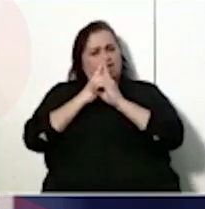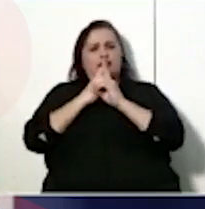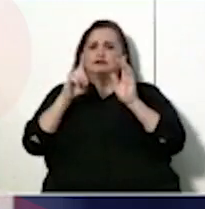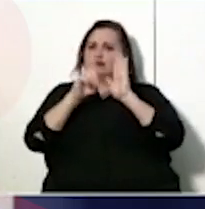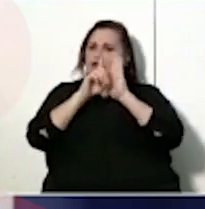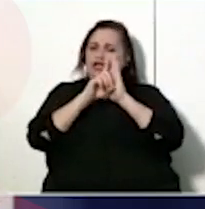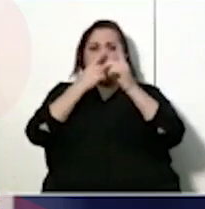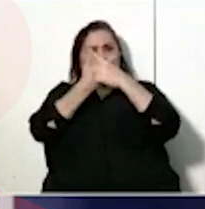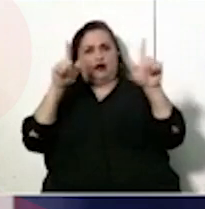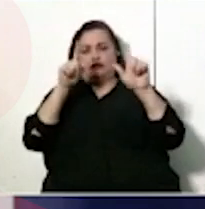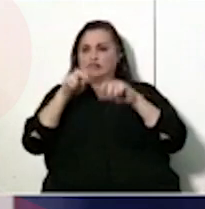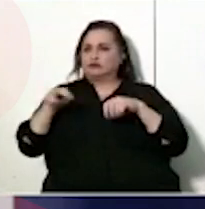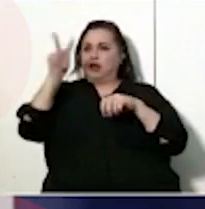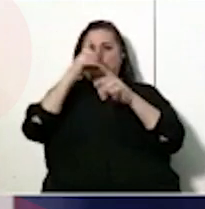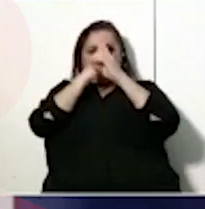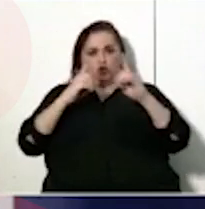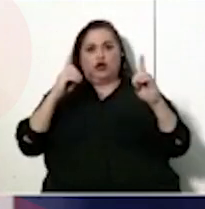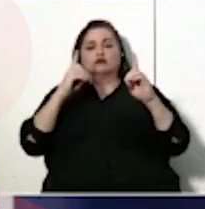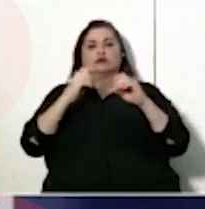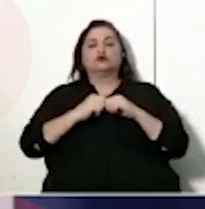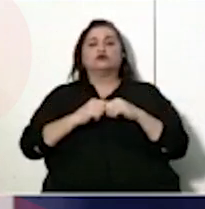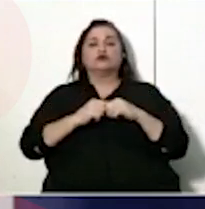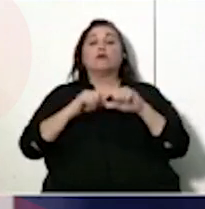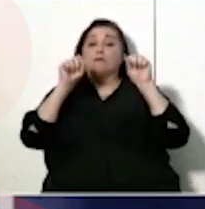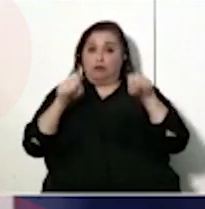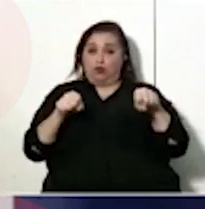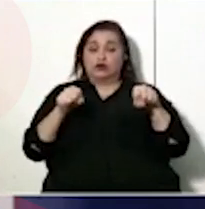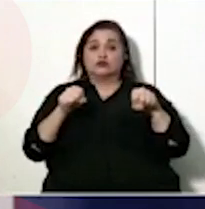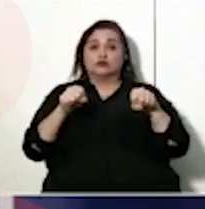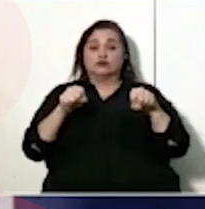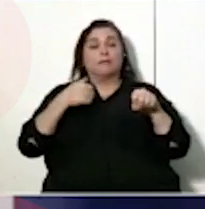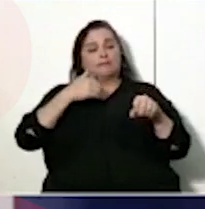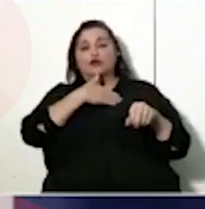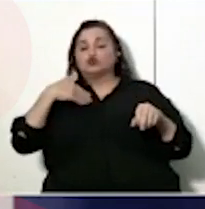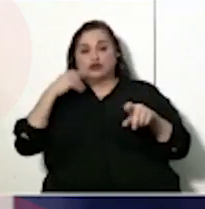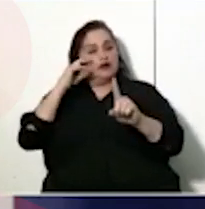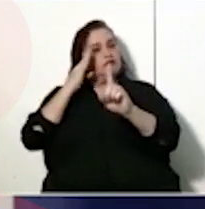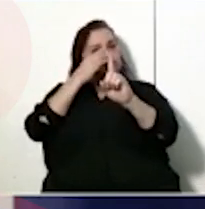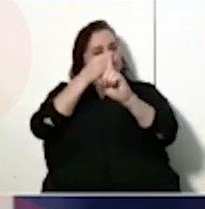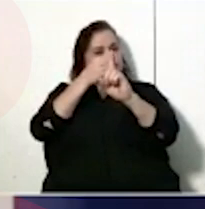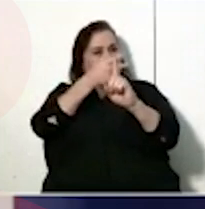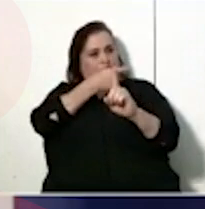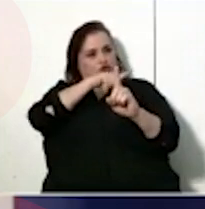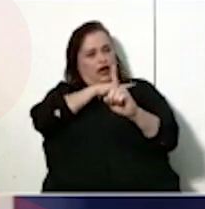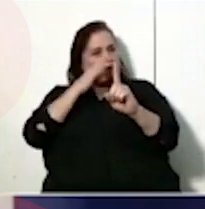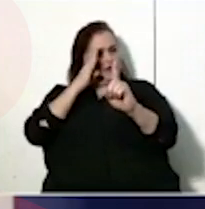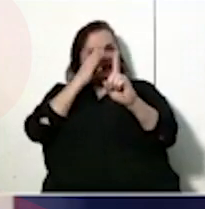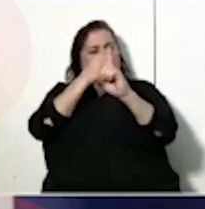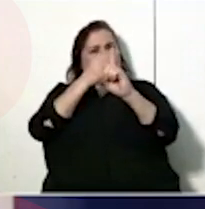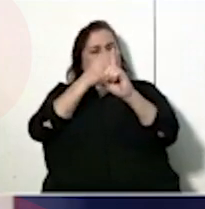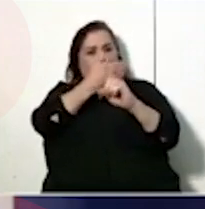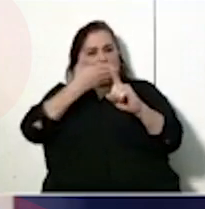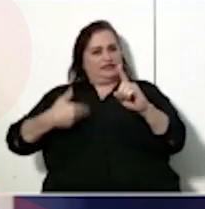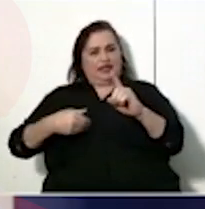las libertades y los valores democráticos. Por tanto, me gustaría dirigirme personalmente y directamente al presidente